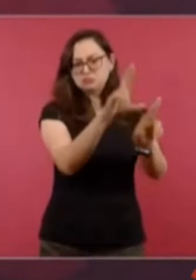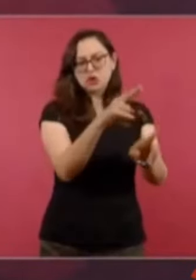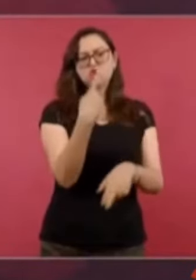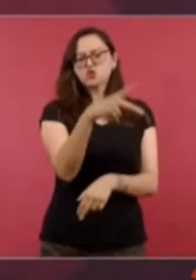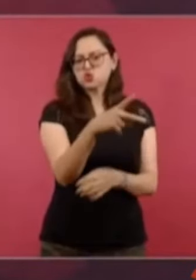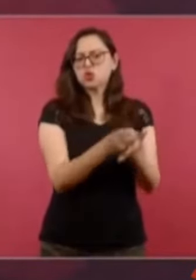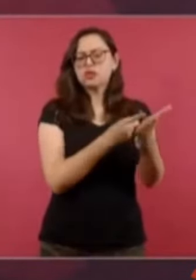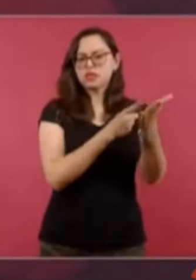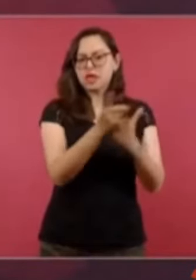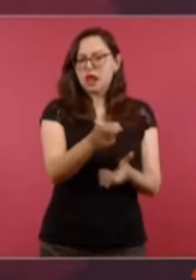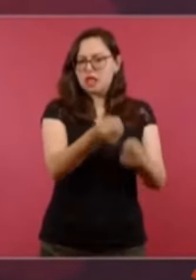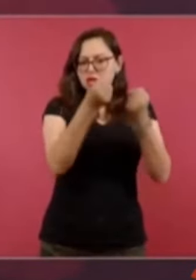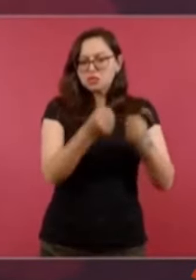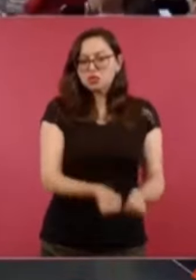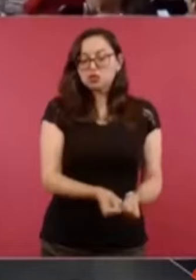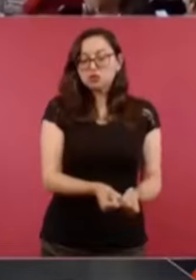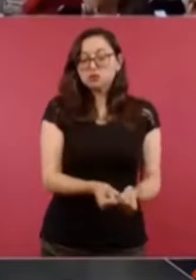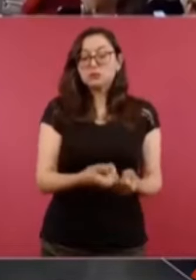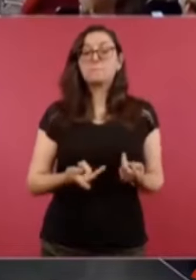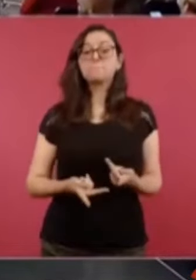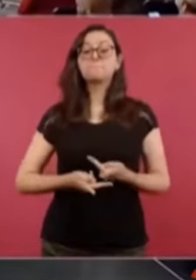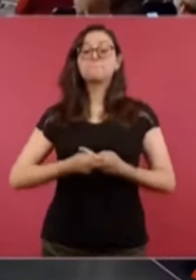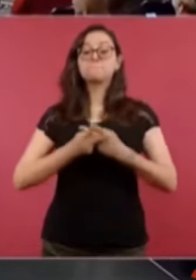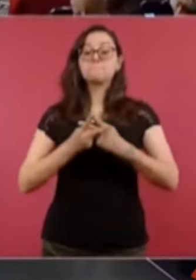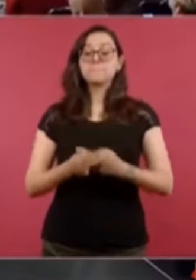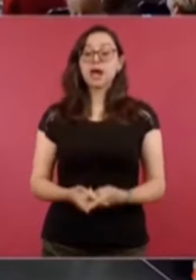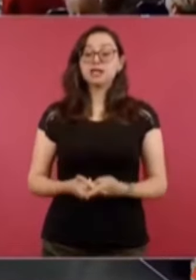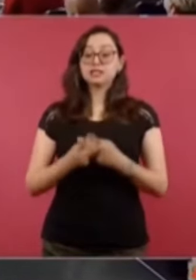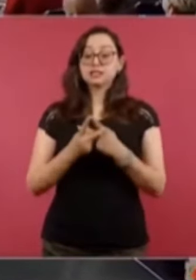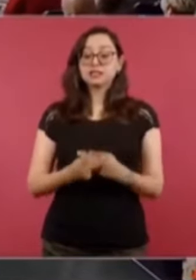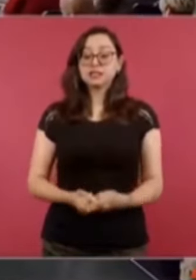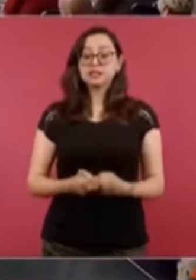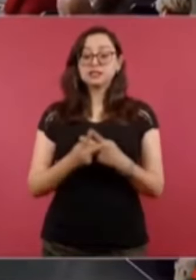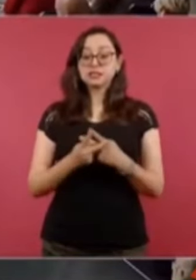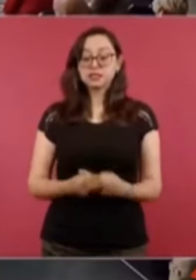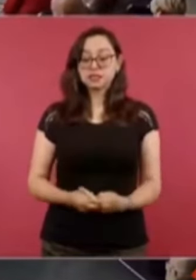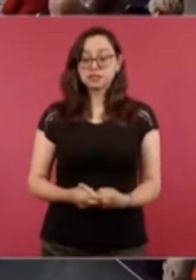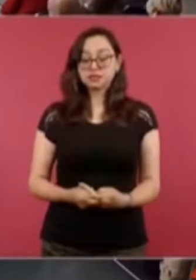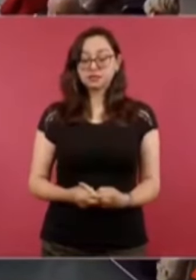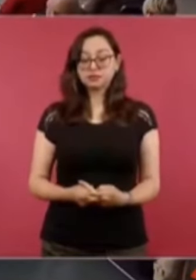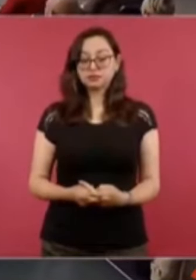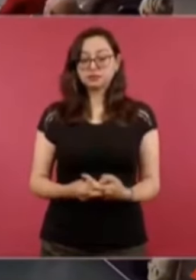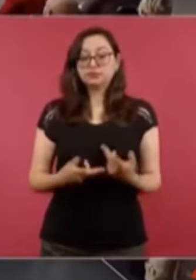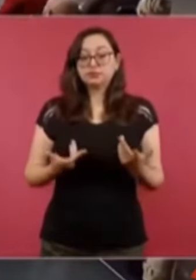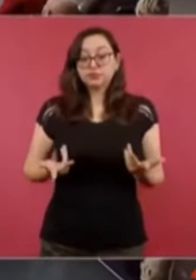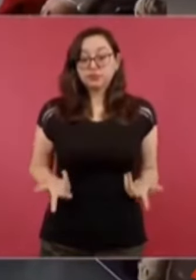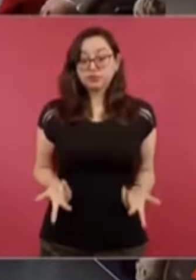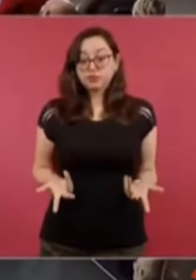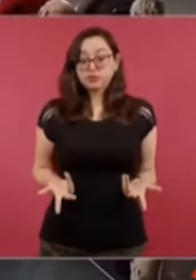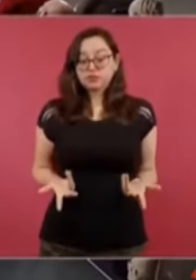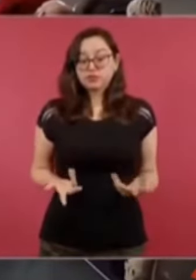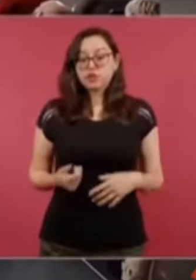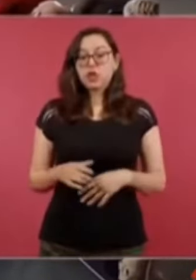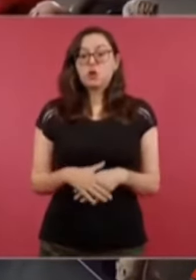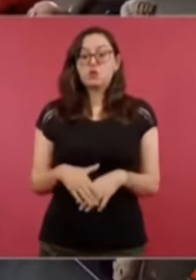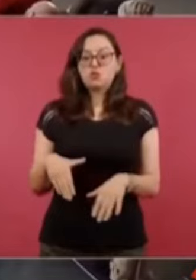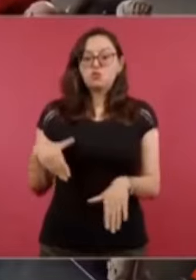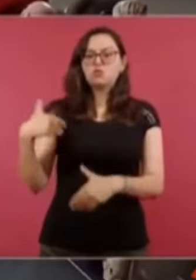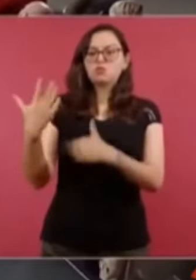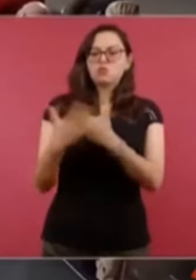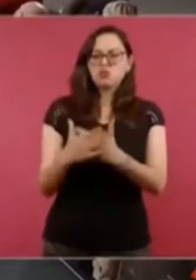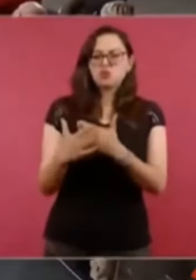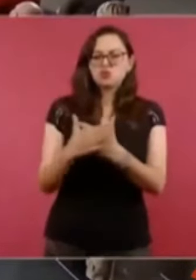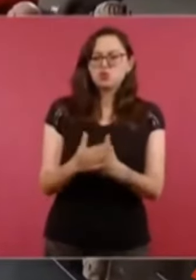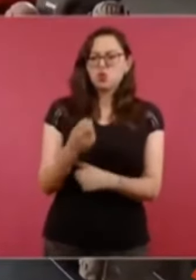y tener paciencia, nada más que no se podría anular una